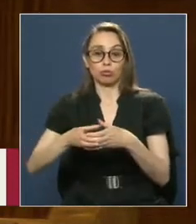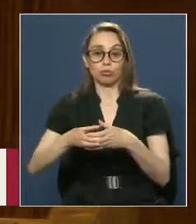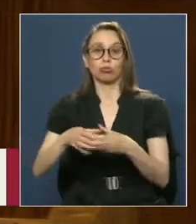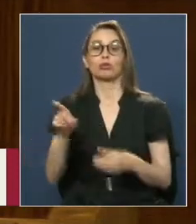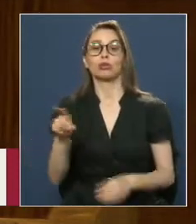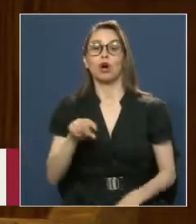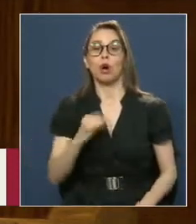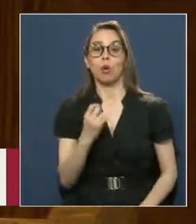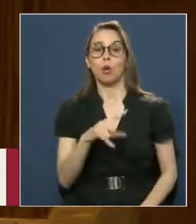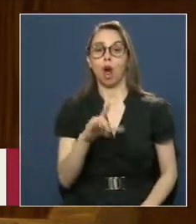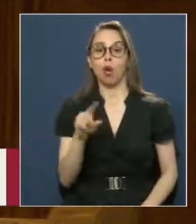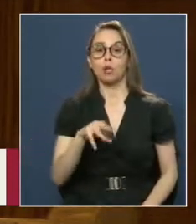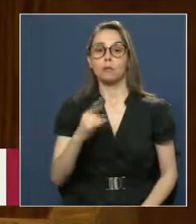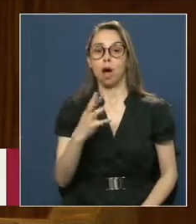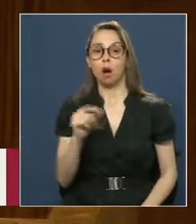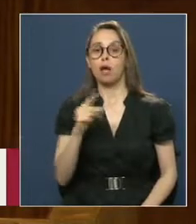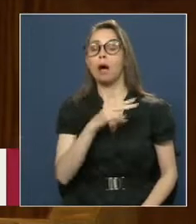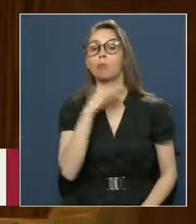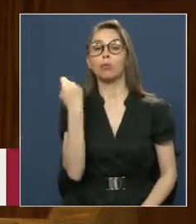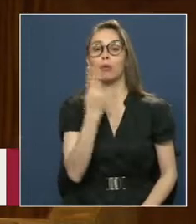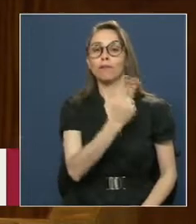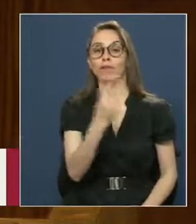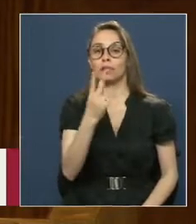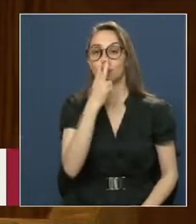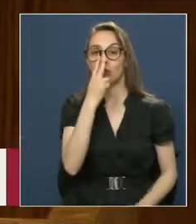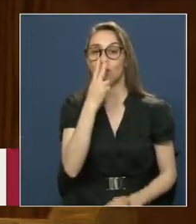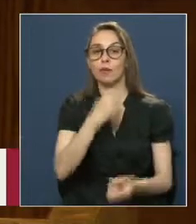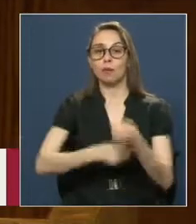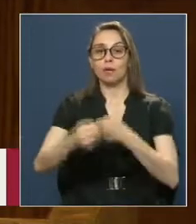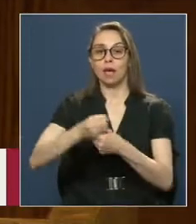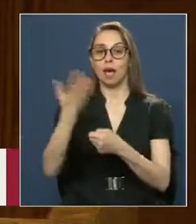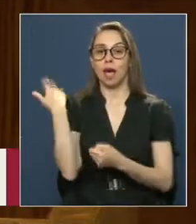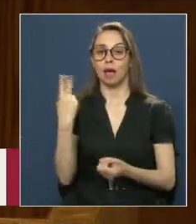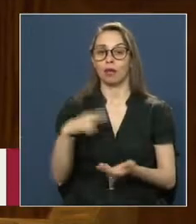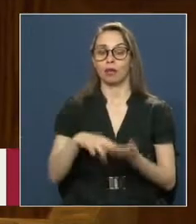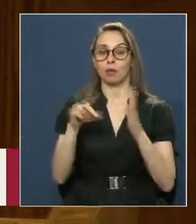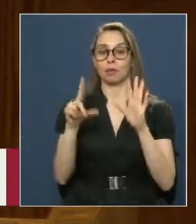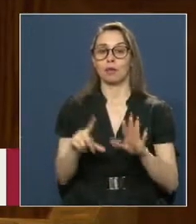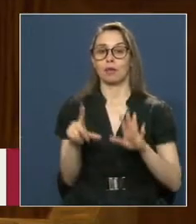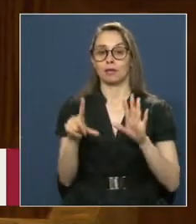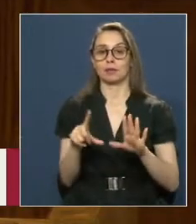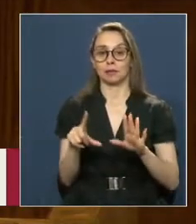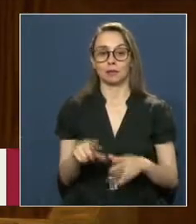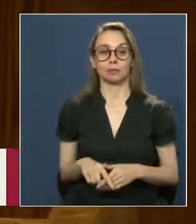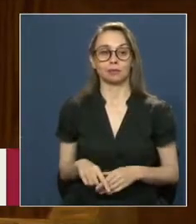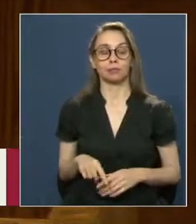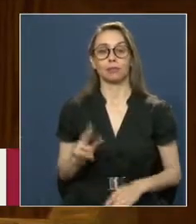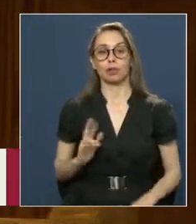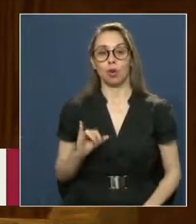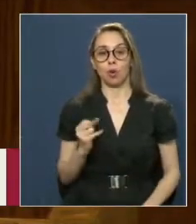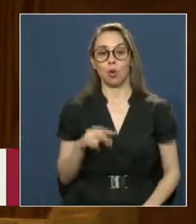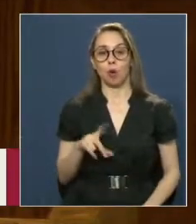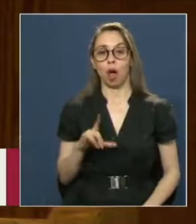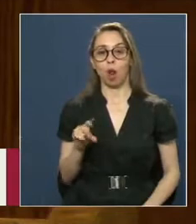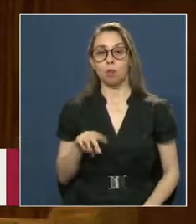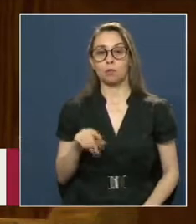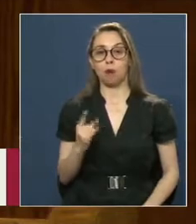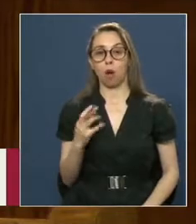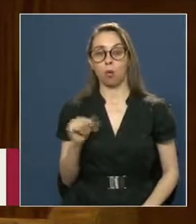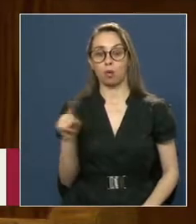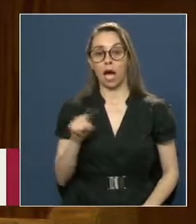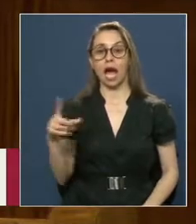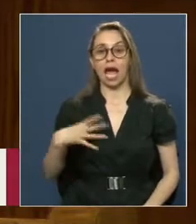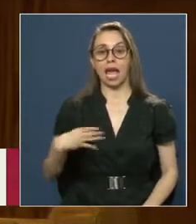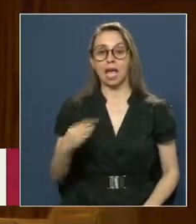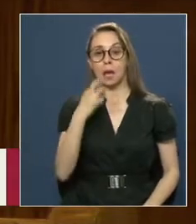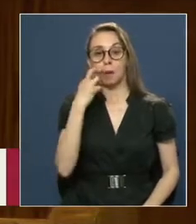falleció el 22 de noviembre del año 2017 Don Juan Luis Maurás, hijo de